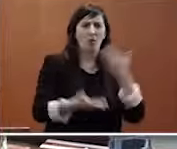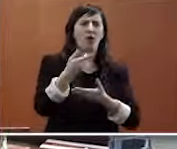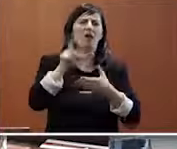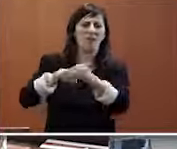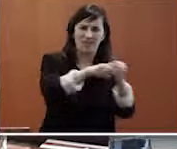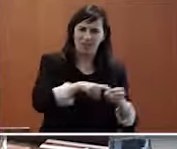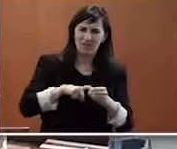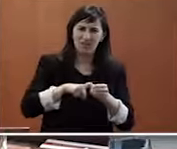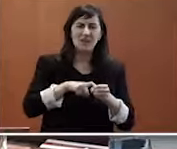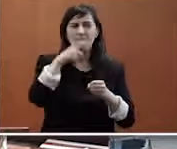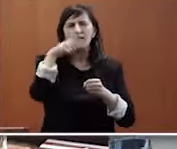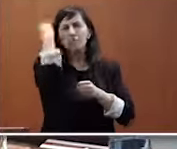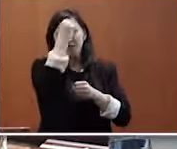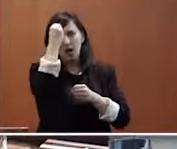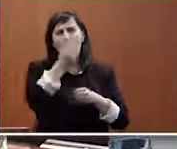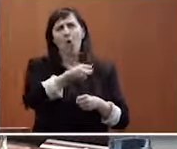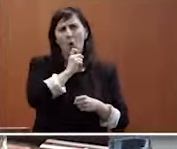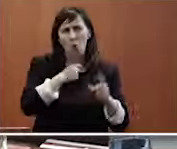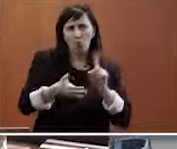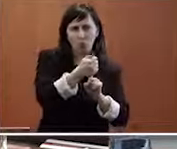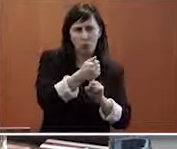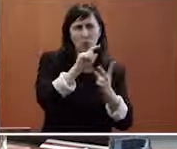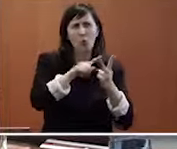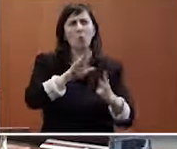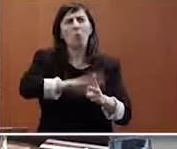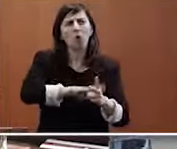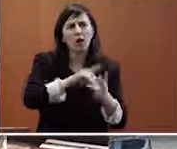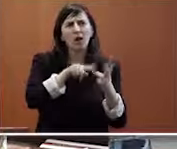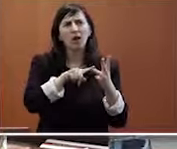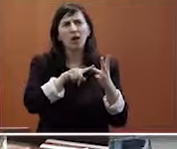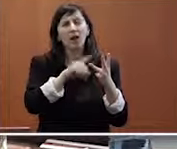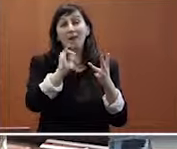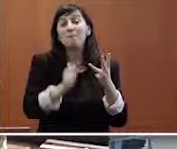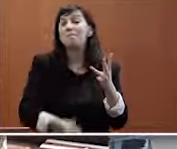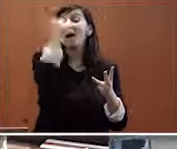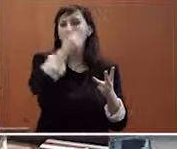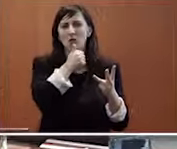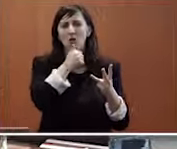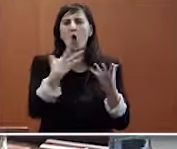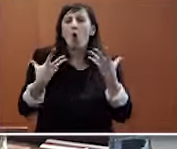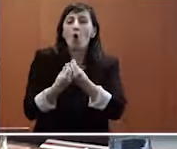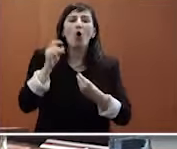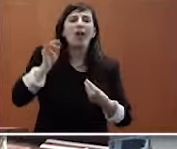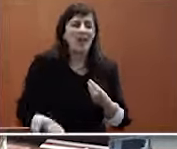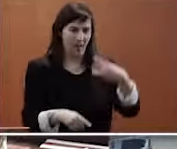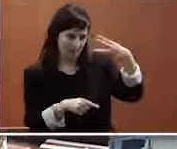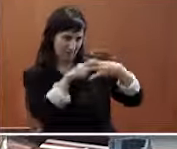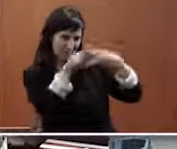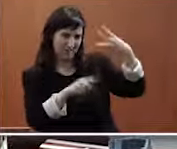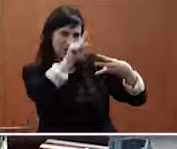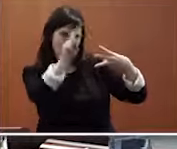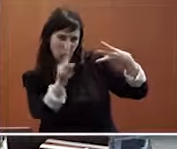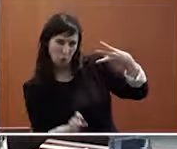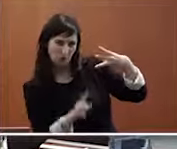non só o como, senón tamén o porqué e especialmente o con quen vamos a facer